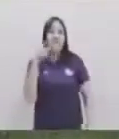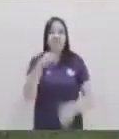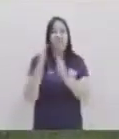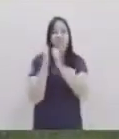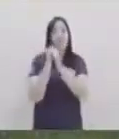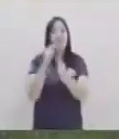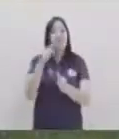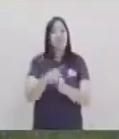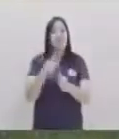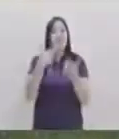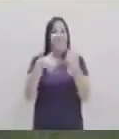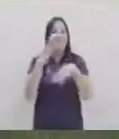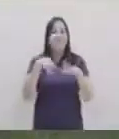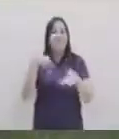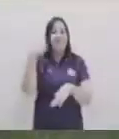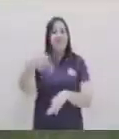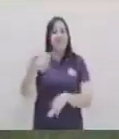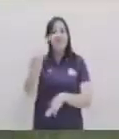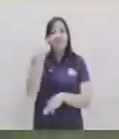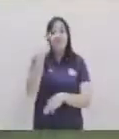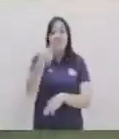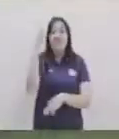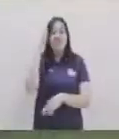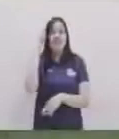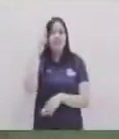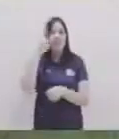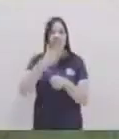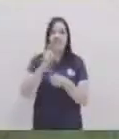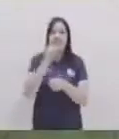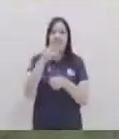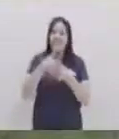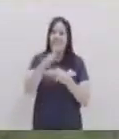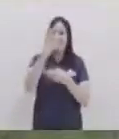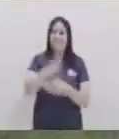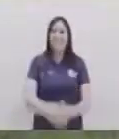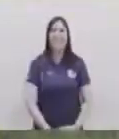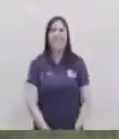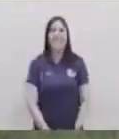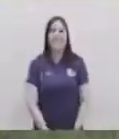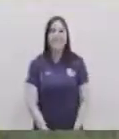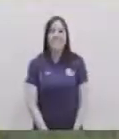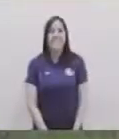acompañé en este segmento nos vemos la próxima y recuerden que Guatemala no se detiene